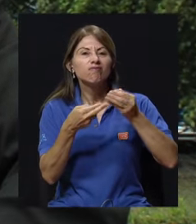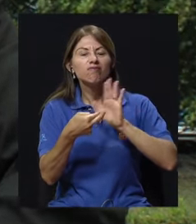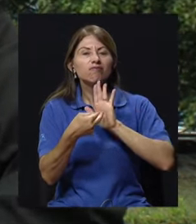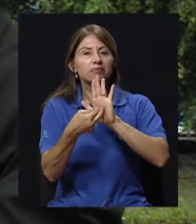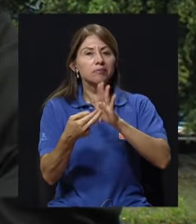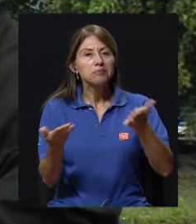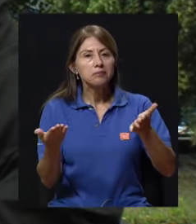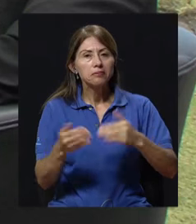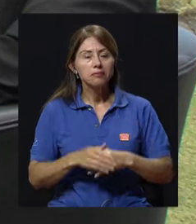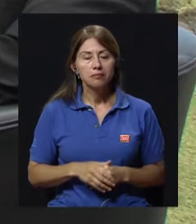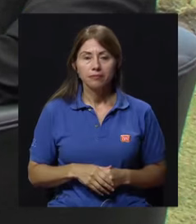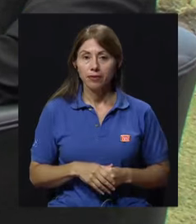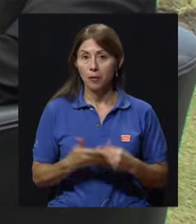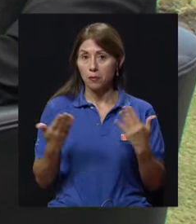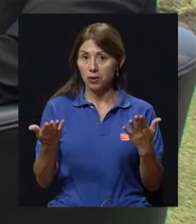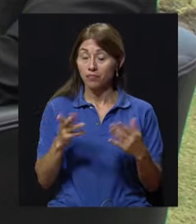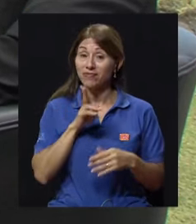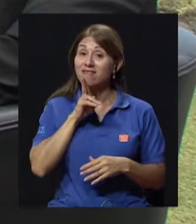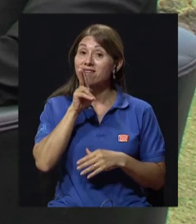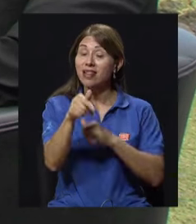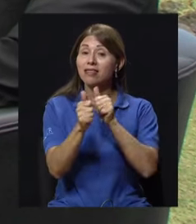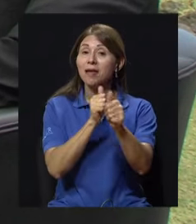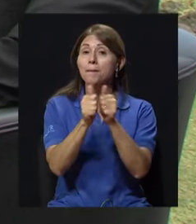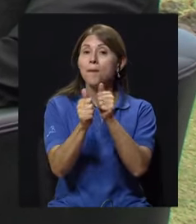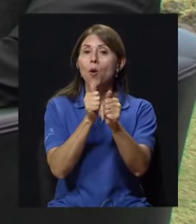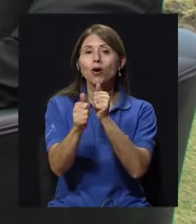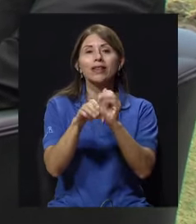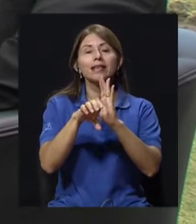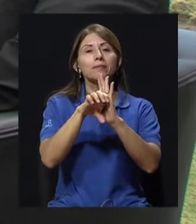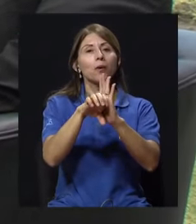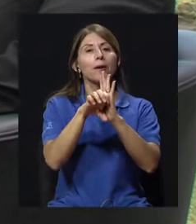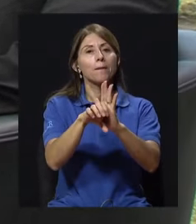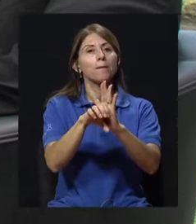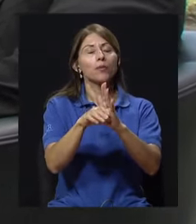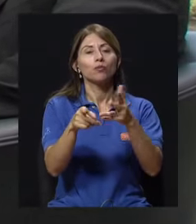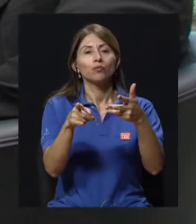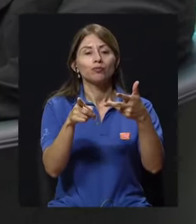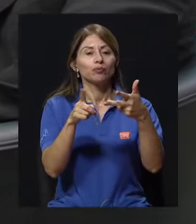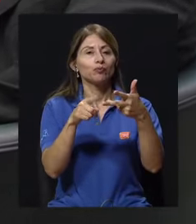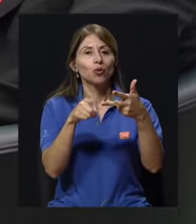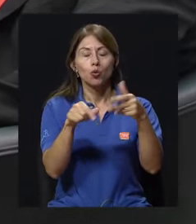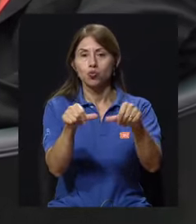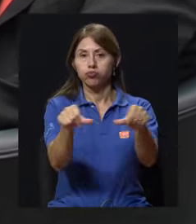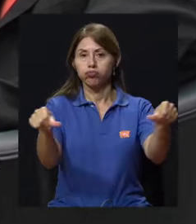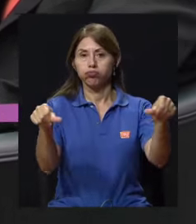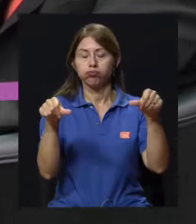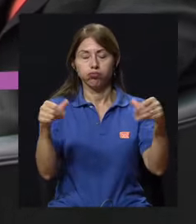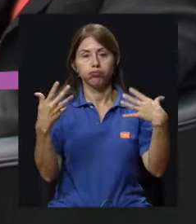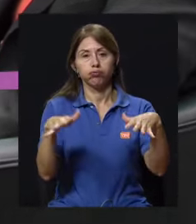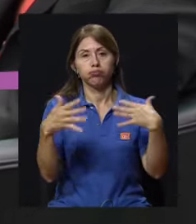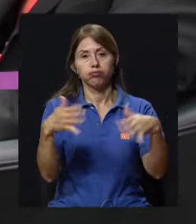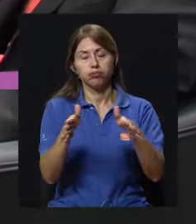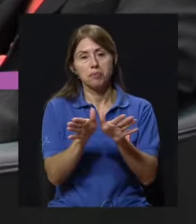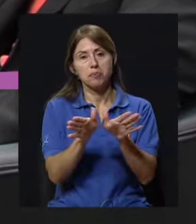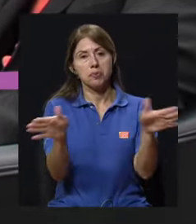representa en el adulto mayor? Bueno, en realidad el deporte es como decir la otra gran área, ¿verdad? Es donde ya hay